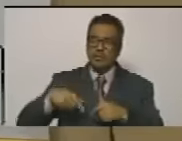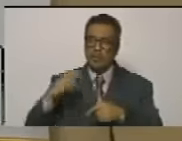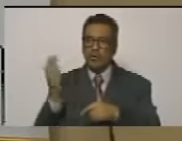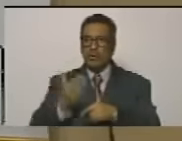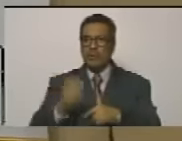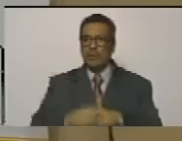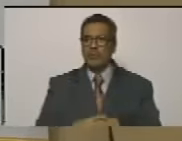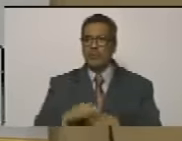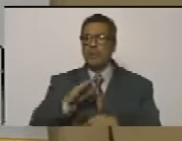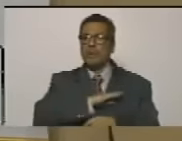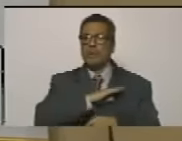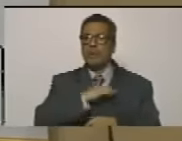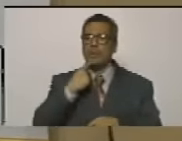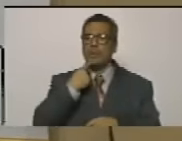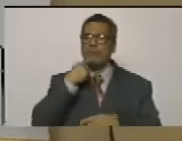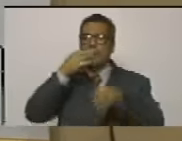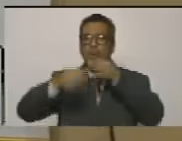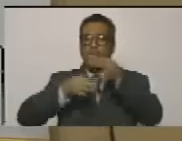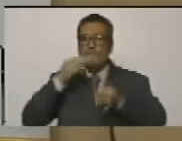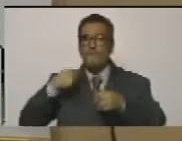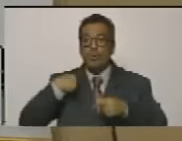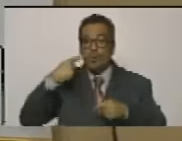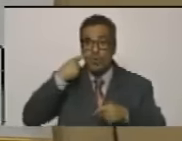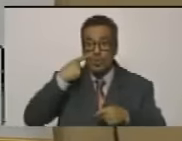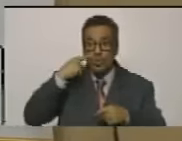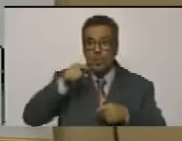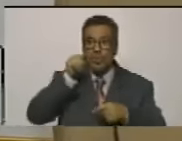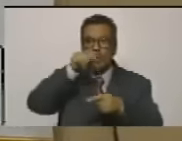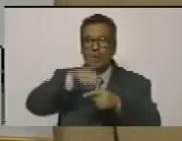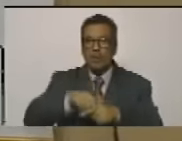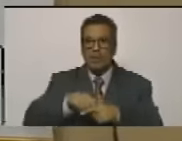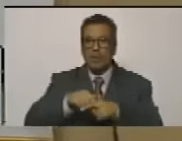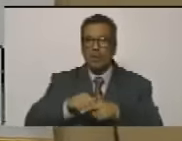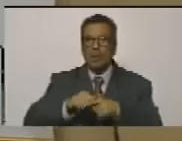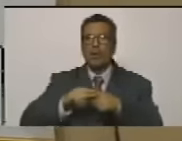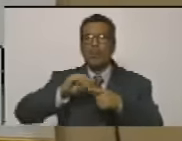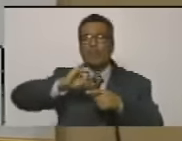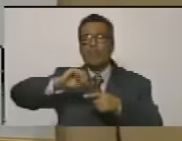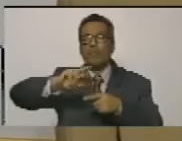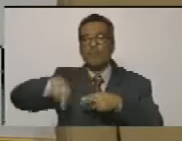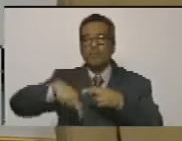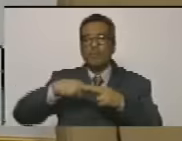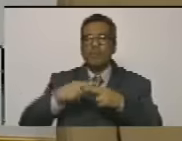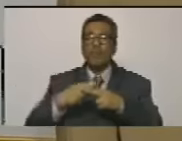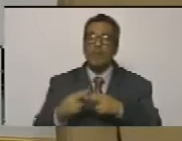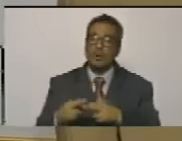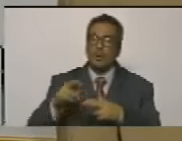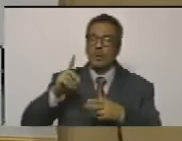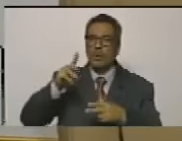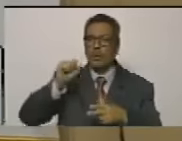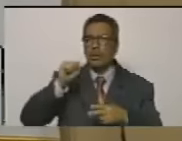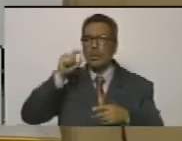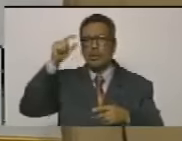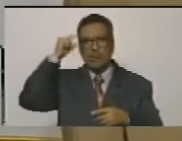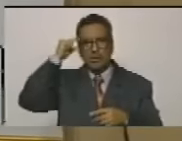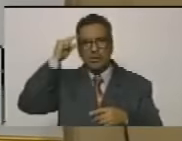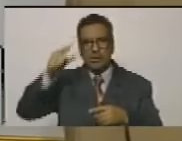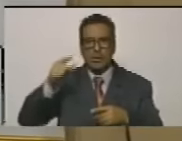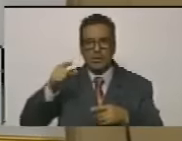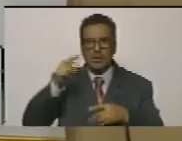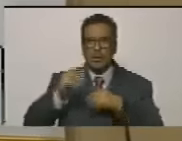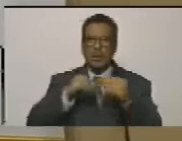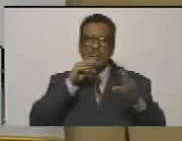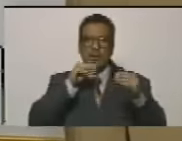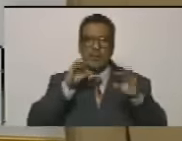y a mí no me lo contaron yo estaba allá en Puerto Ordaz en los días del sabotaje eléctrico a mí nadie me vino a